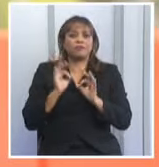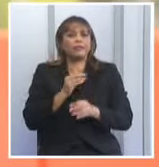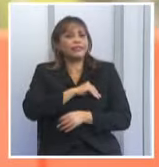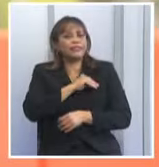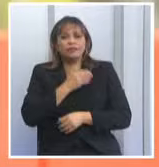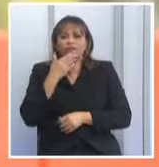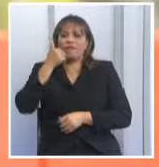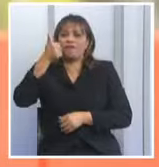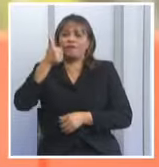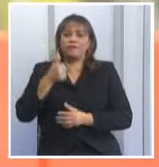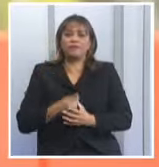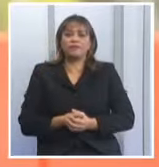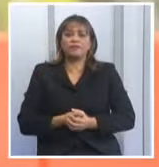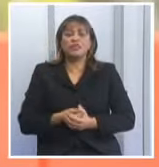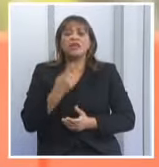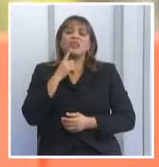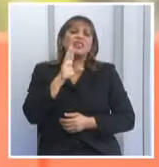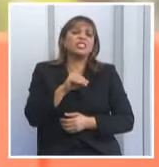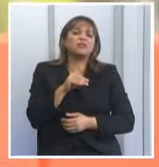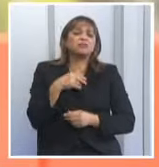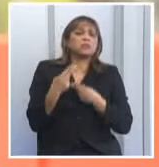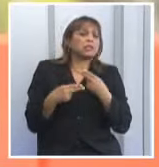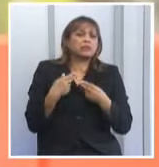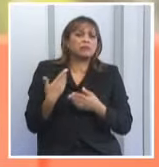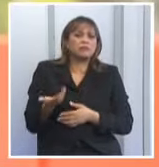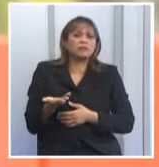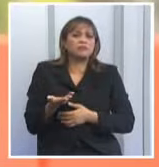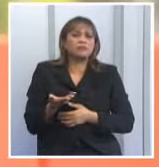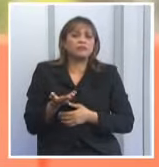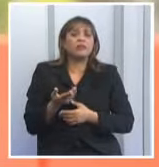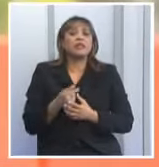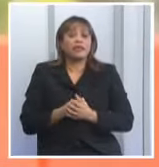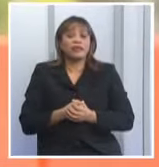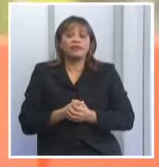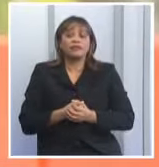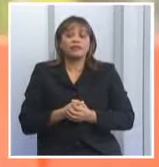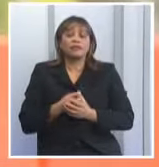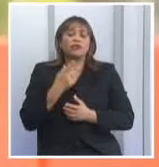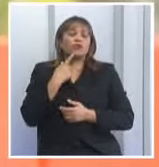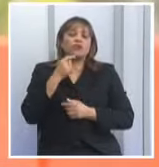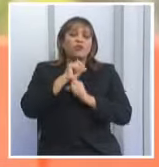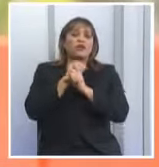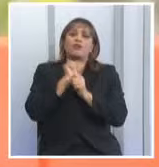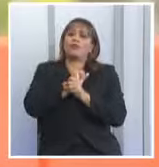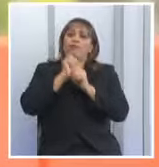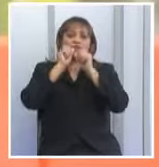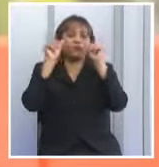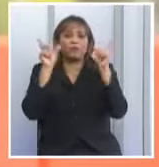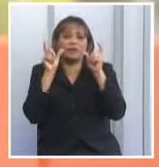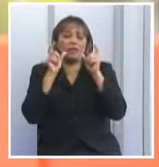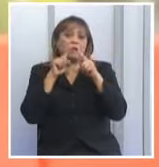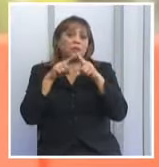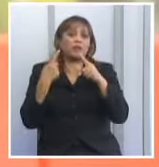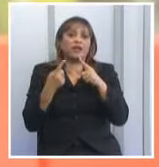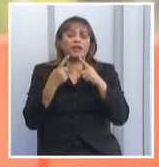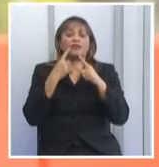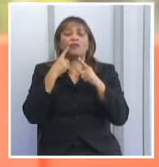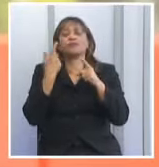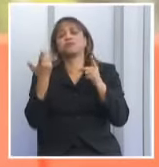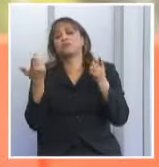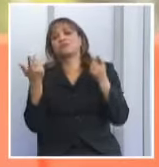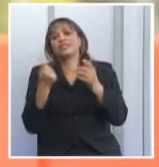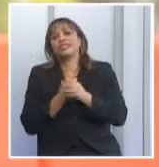decimos, ¿qué vamos a hacer? Esto todavía no me quiero despertar, porque si me despierto y vuelvo a la calle,